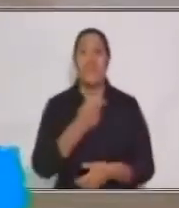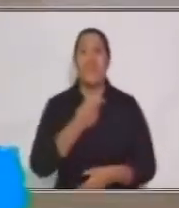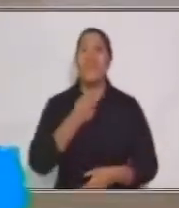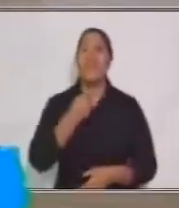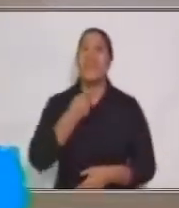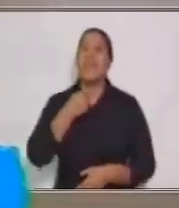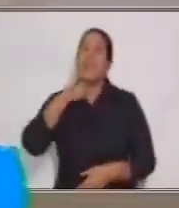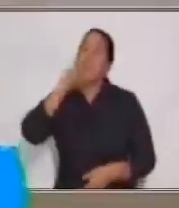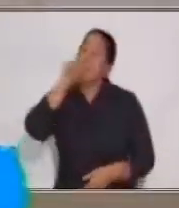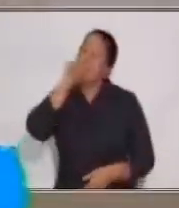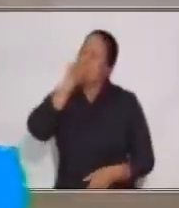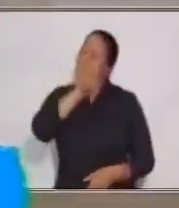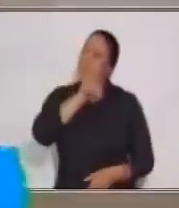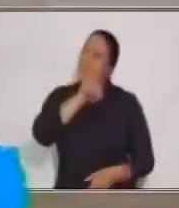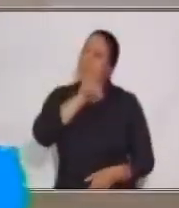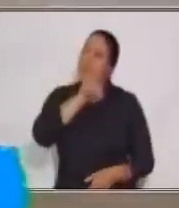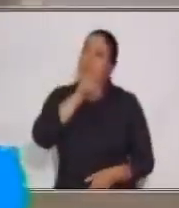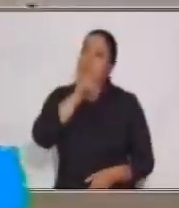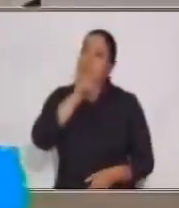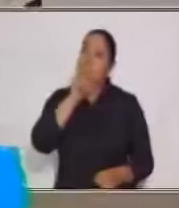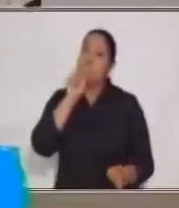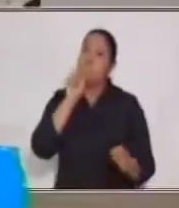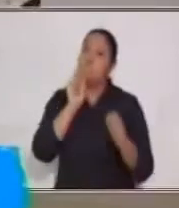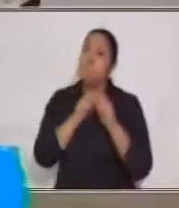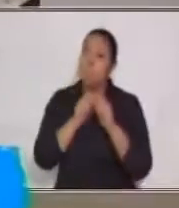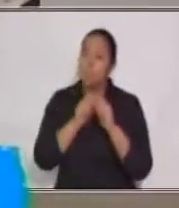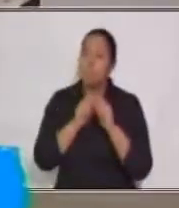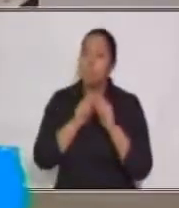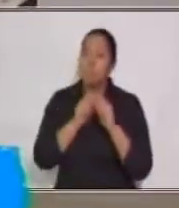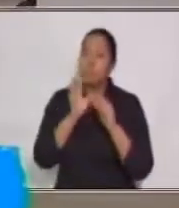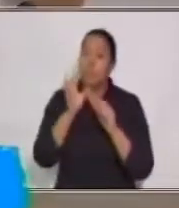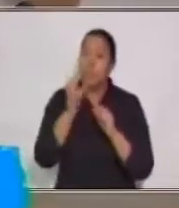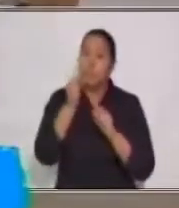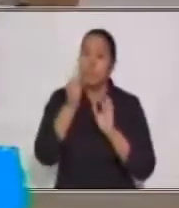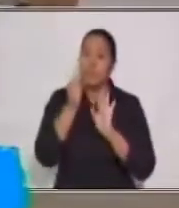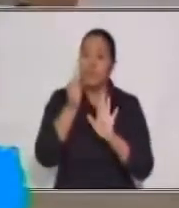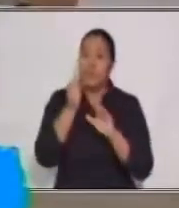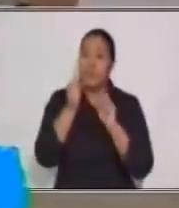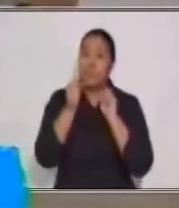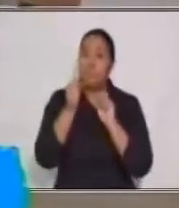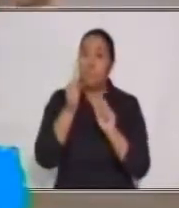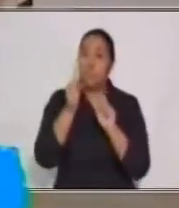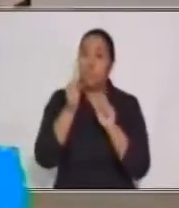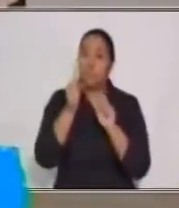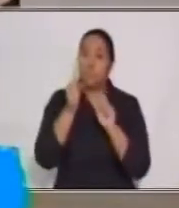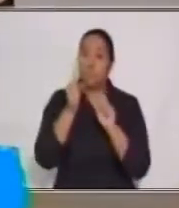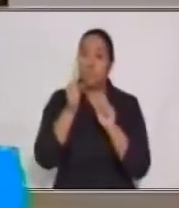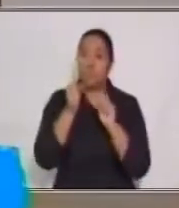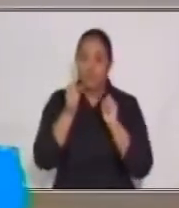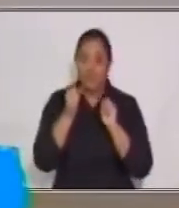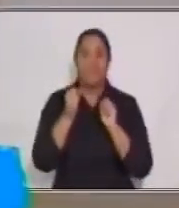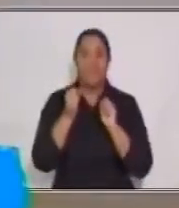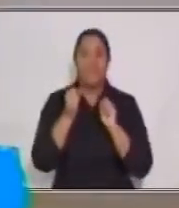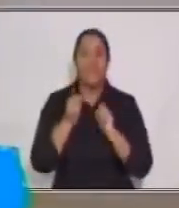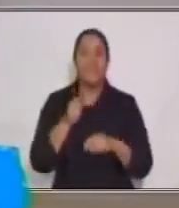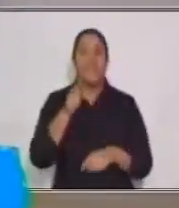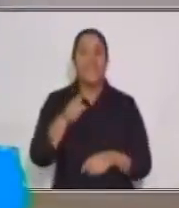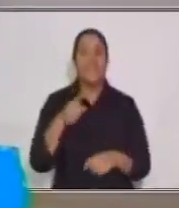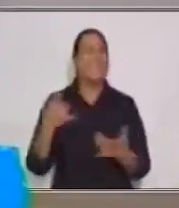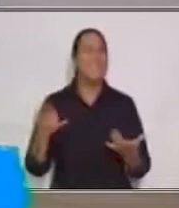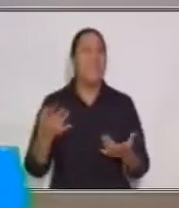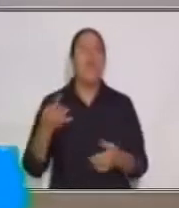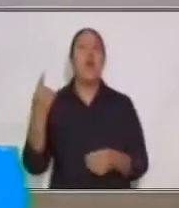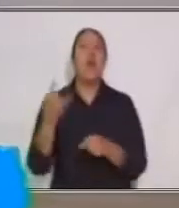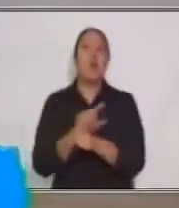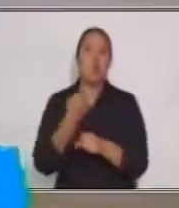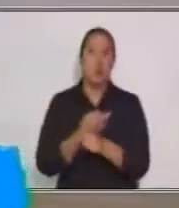Aquí hay un espacio y luego hay una mayúscula. ¿Qué tendremos que colocar ahí? Excelente. Un punto.